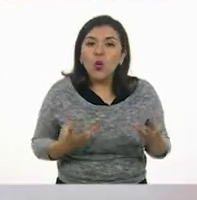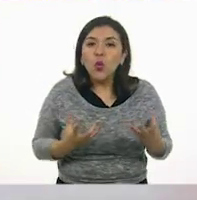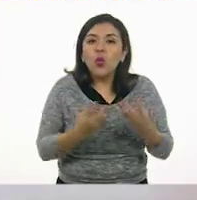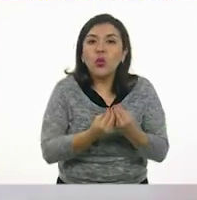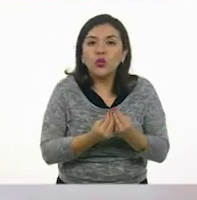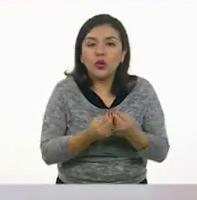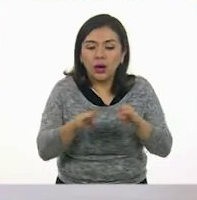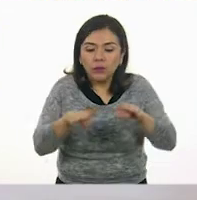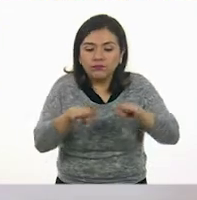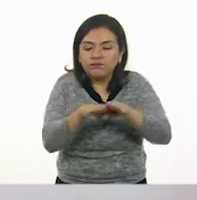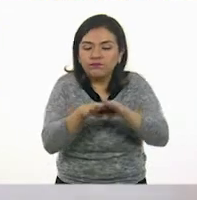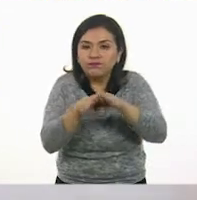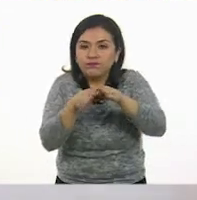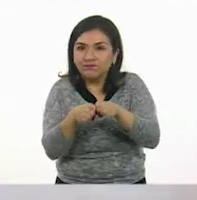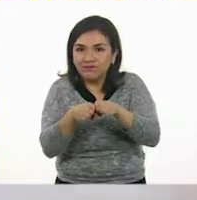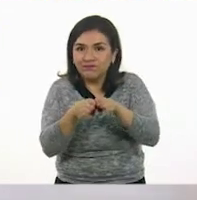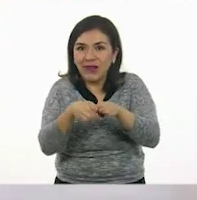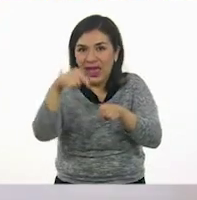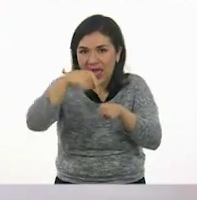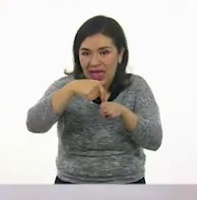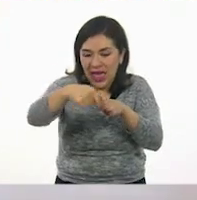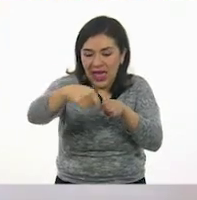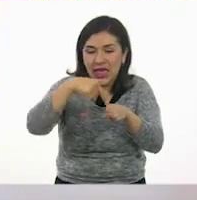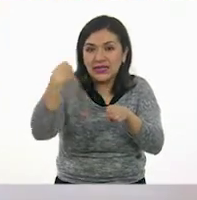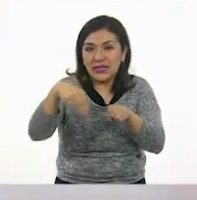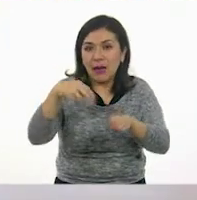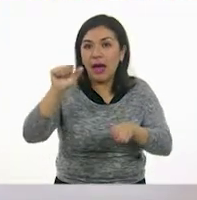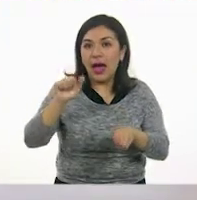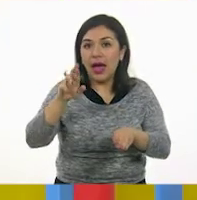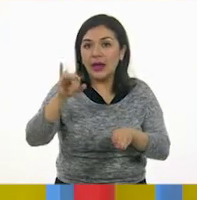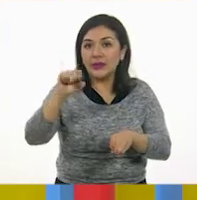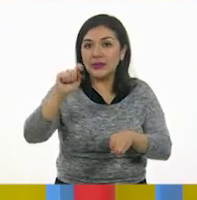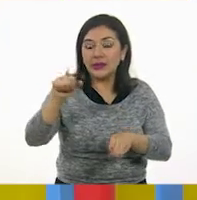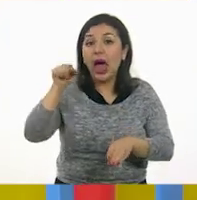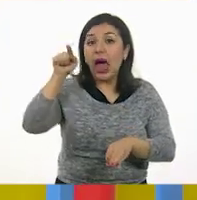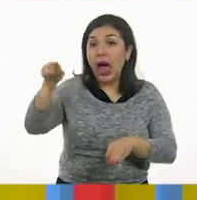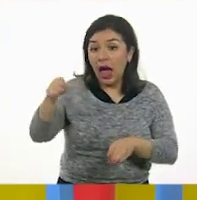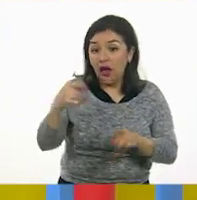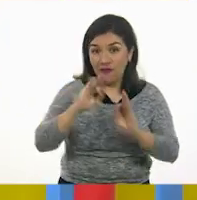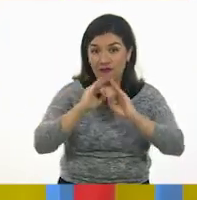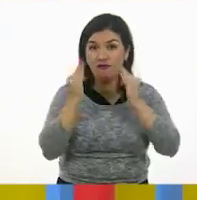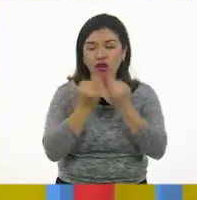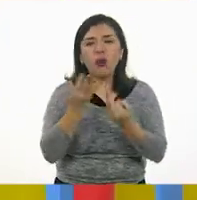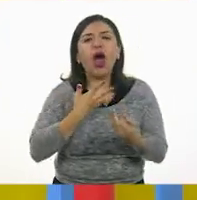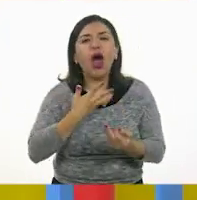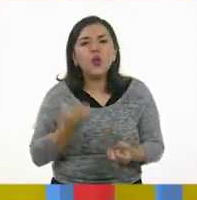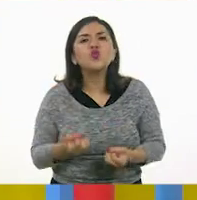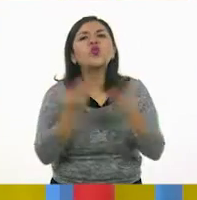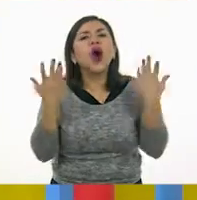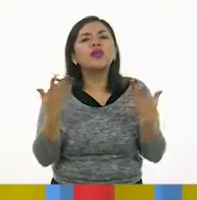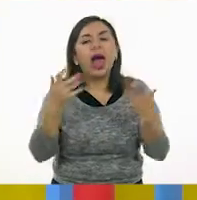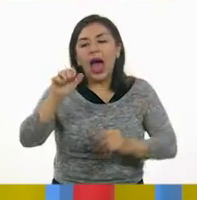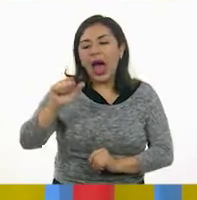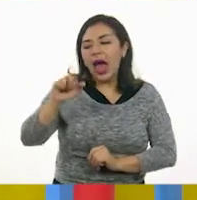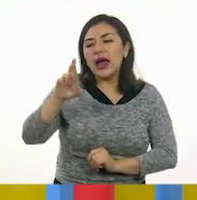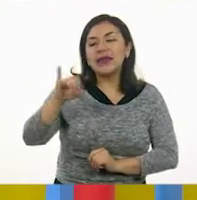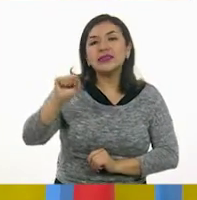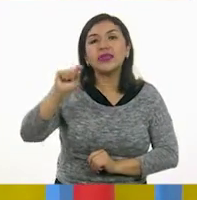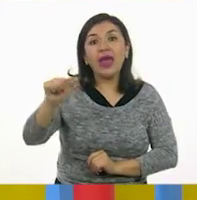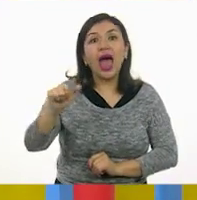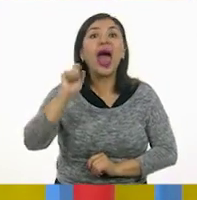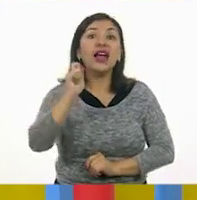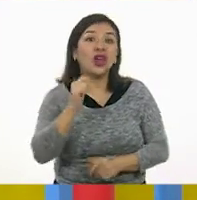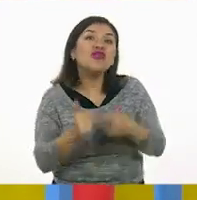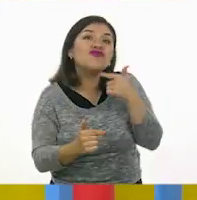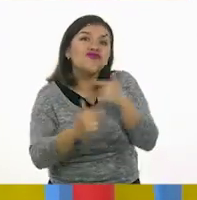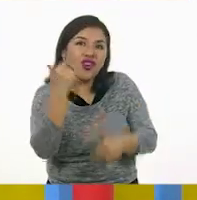cuenta una vez. Entonces, ¿cuántas aristas tiene? Pues tiene doce aristas. Lo que quiere decir